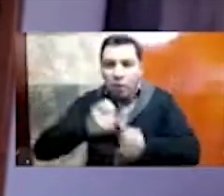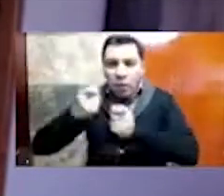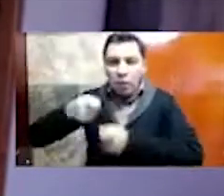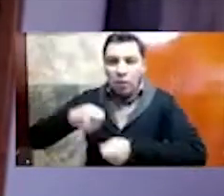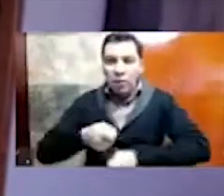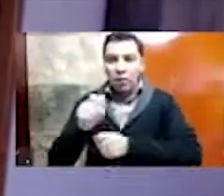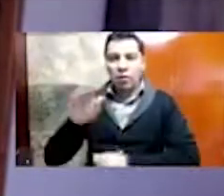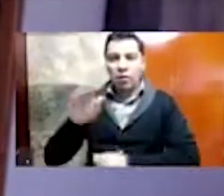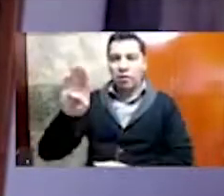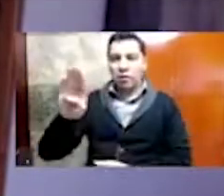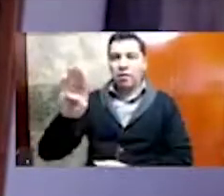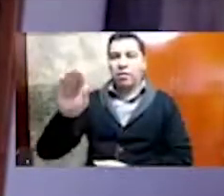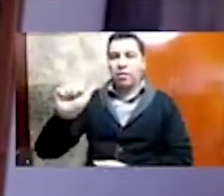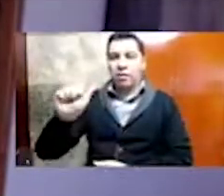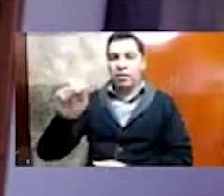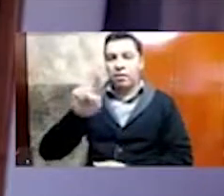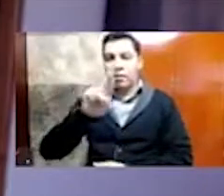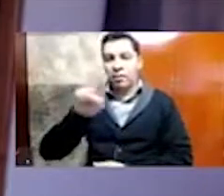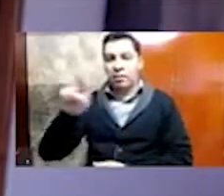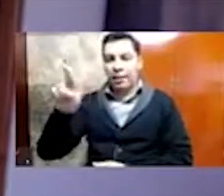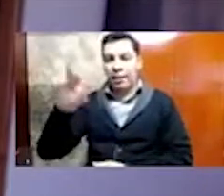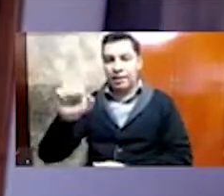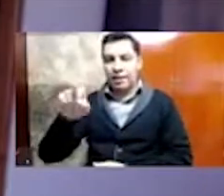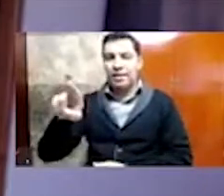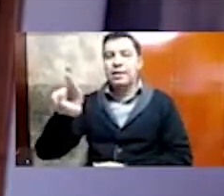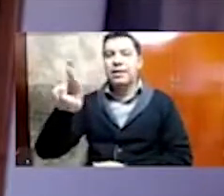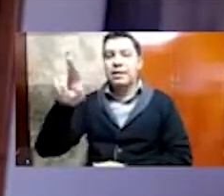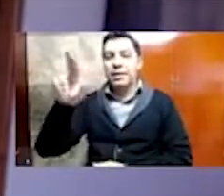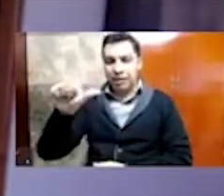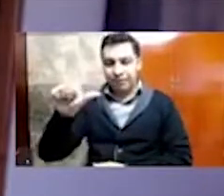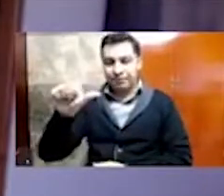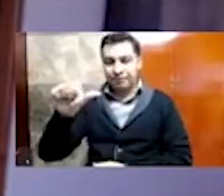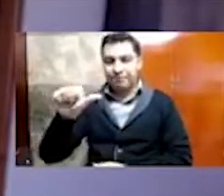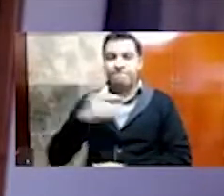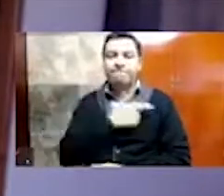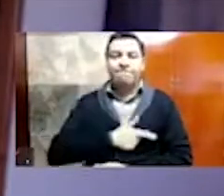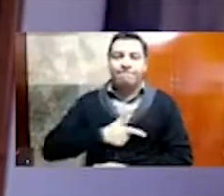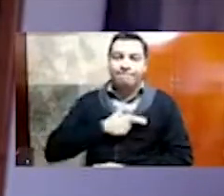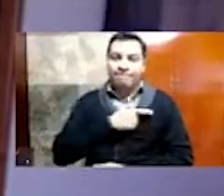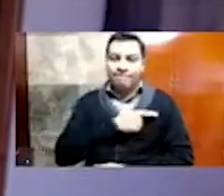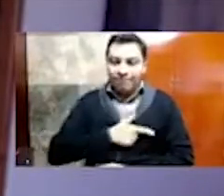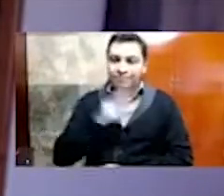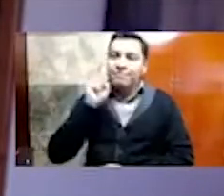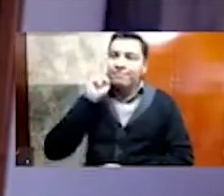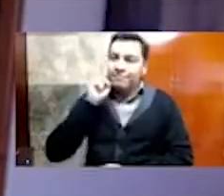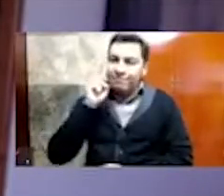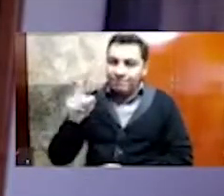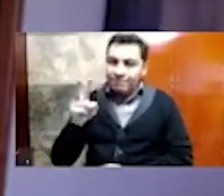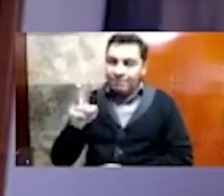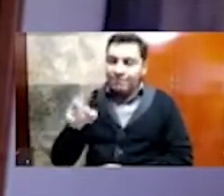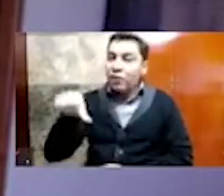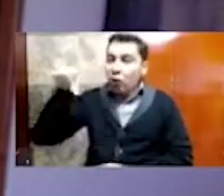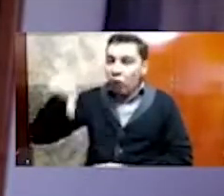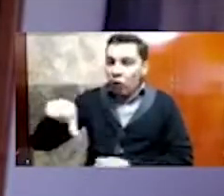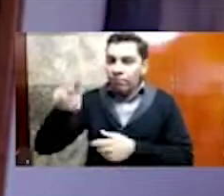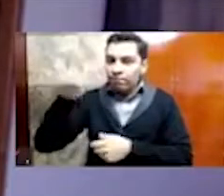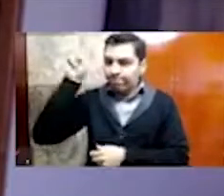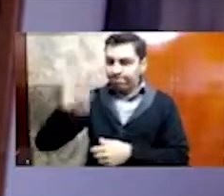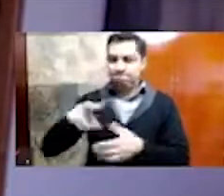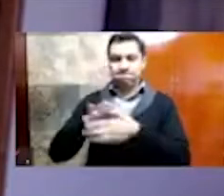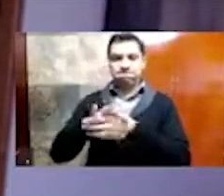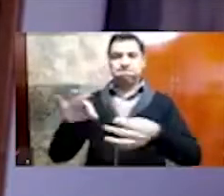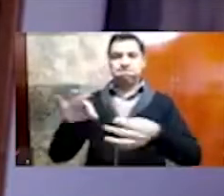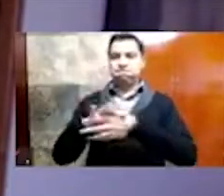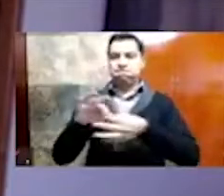Templo Mayor, y nos da un enorme gusto desde luego tenerlo aquí, y nos develará una realidad oculta bajo nuestros